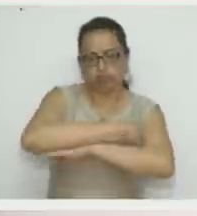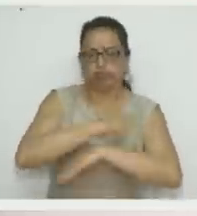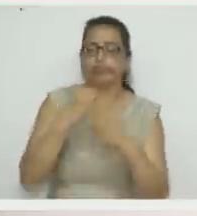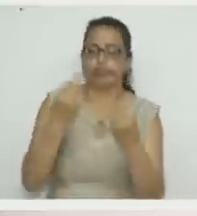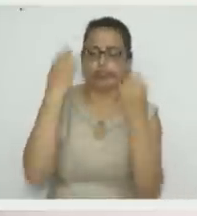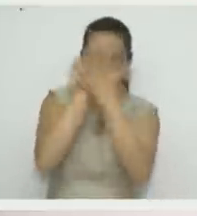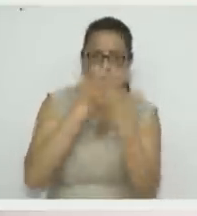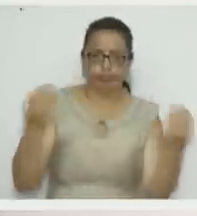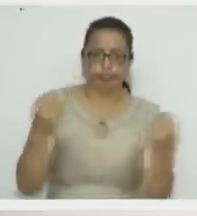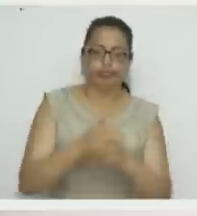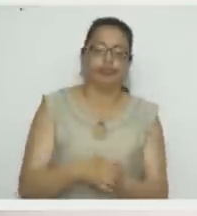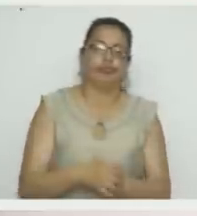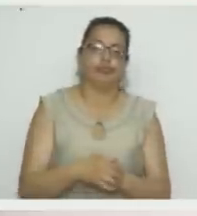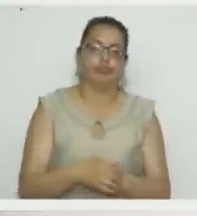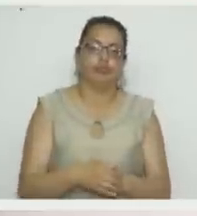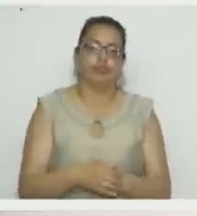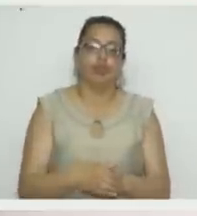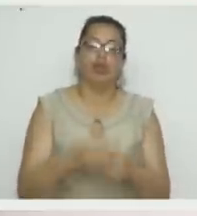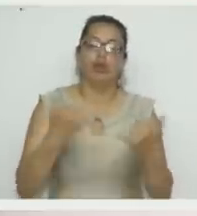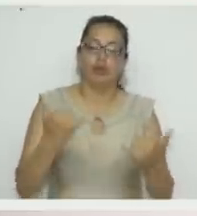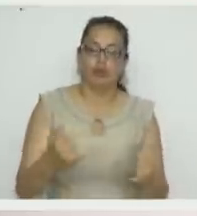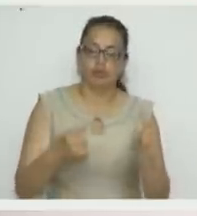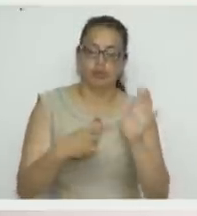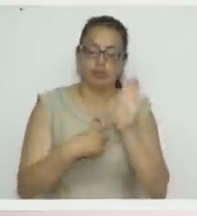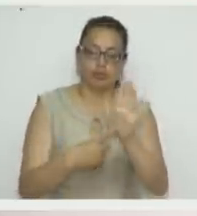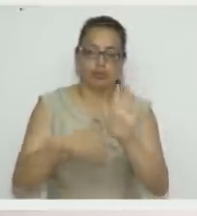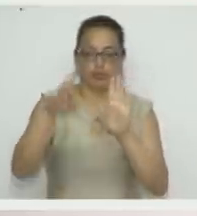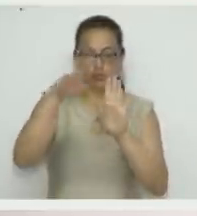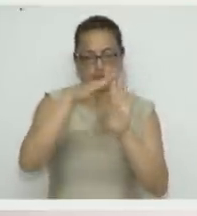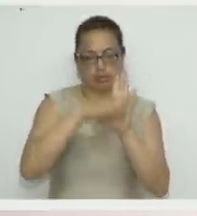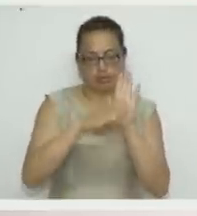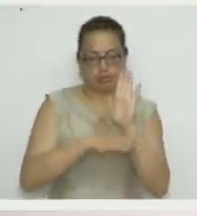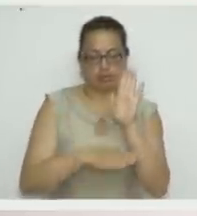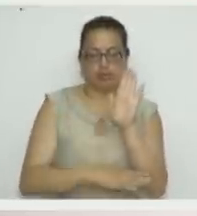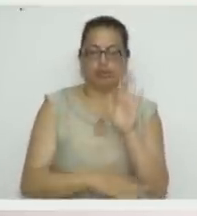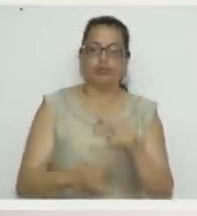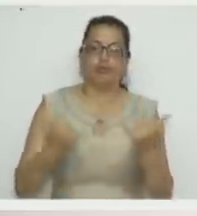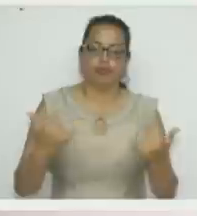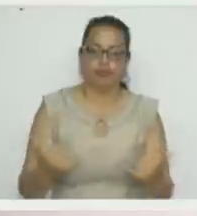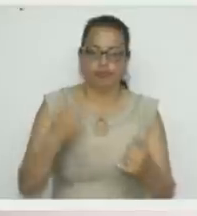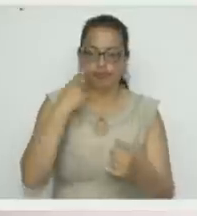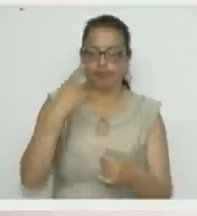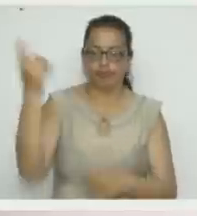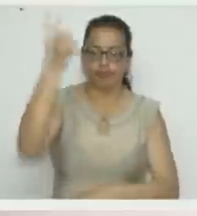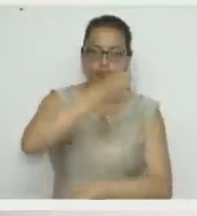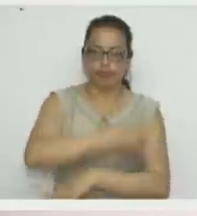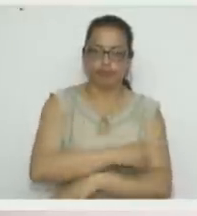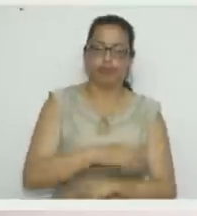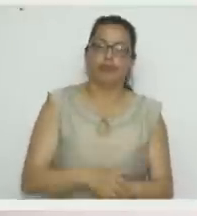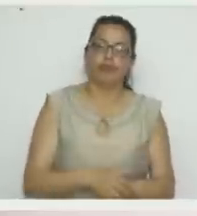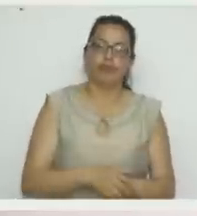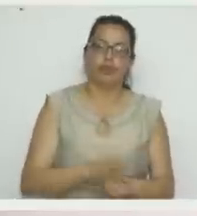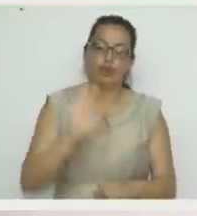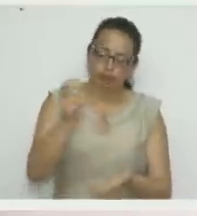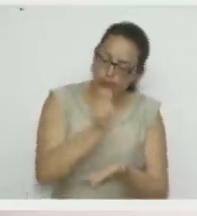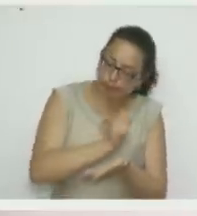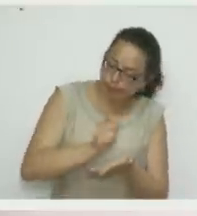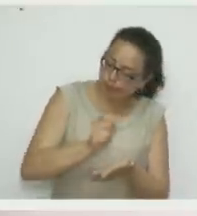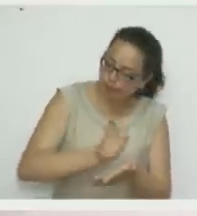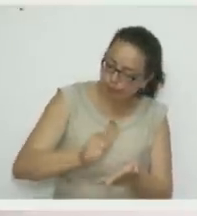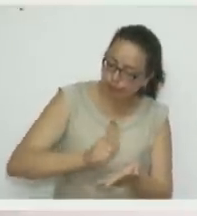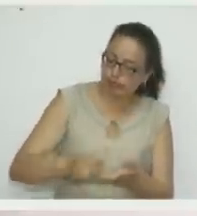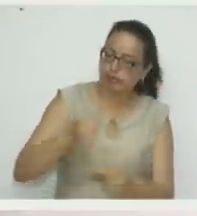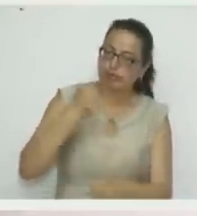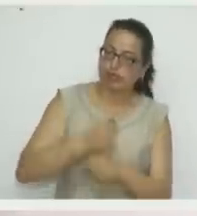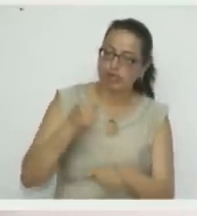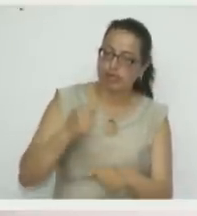preciosa. Bueno, vamos a ver la lista de materiales que vamos a utilizar el día de hoy para que ustedes tomen nota y trabajen de la mano de